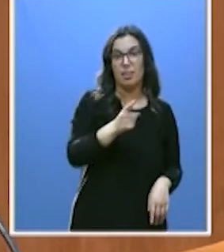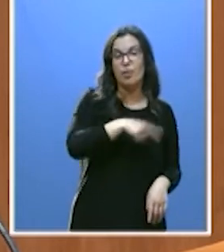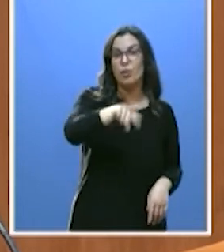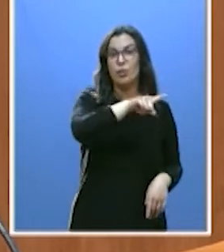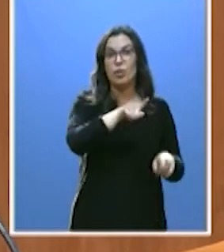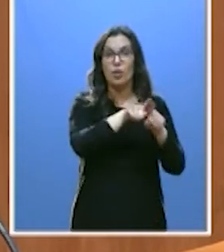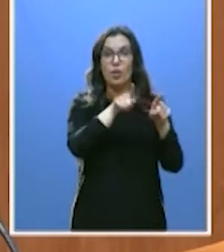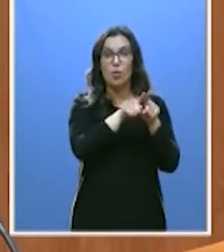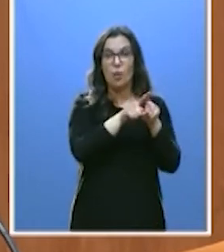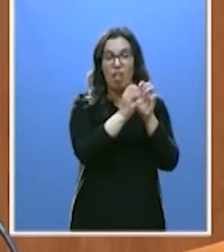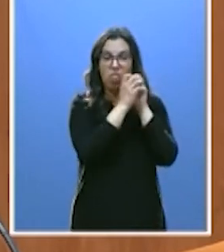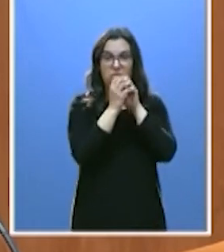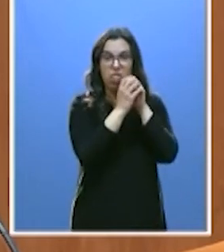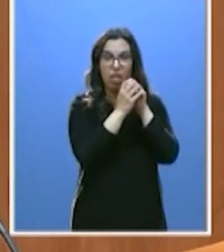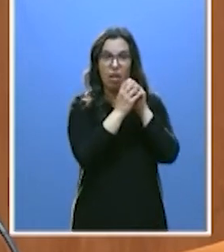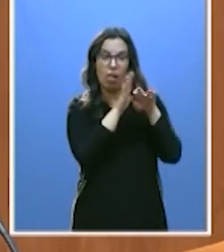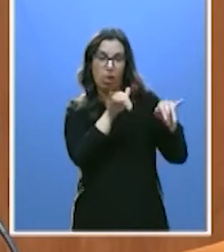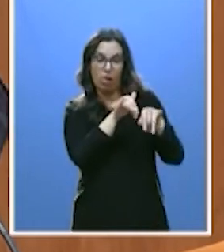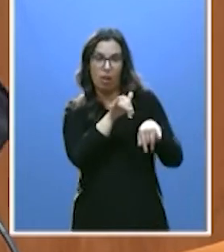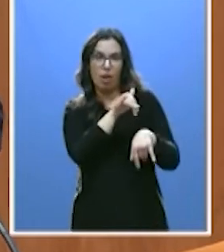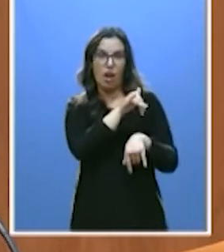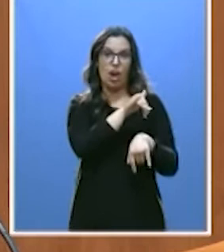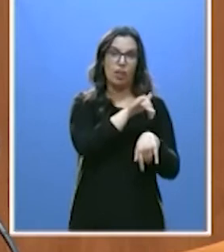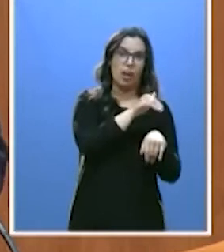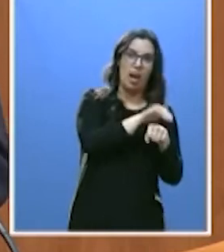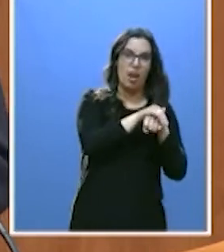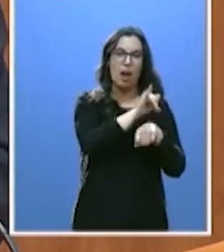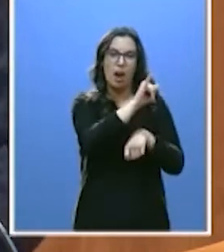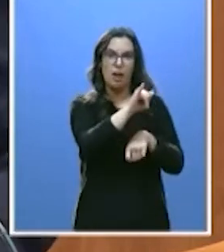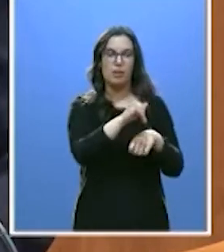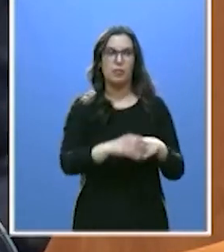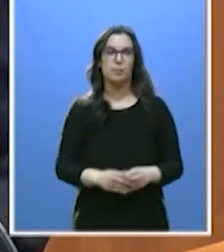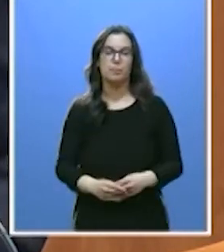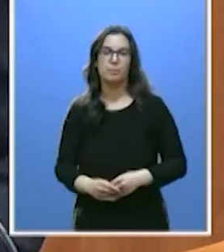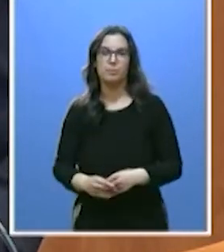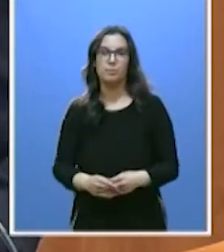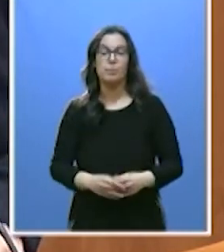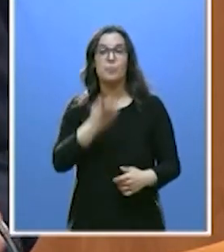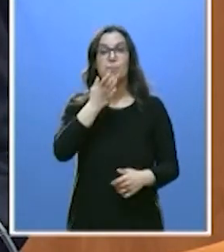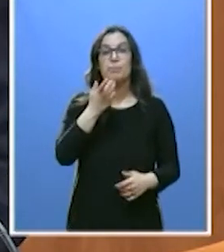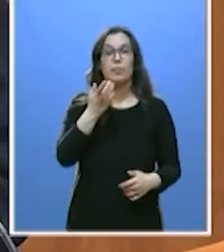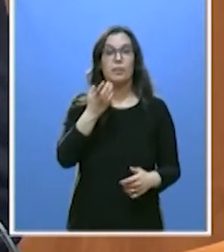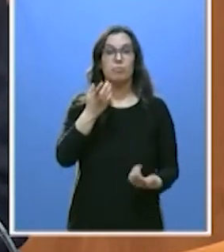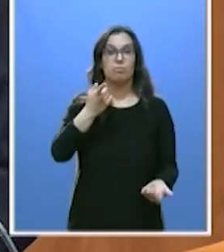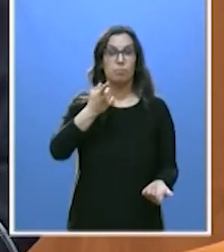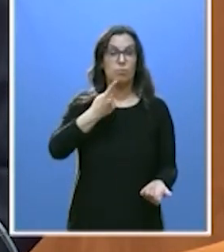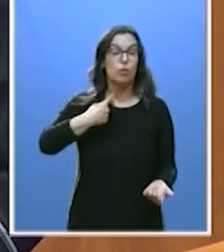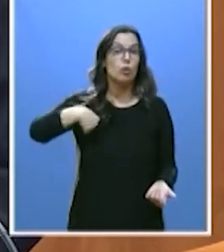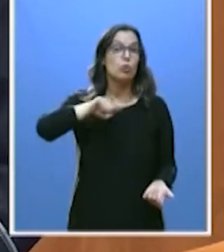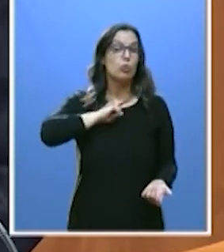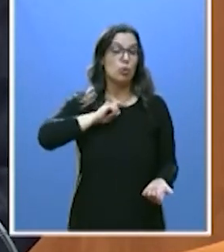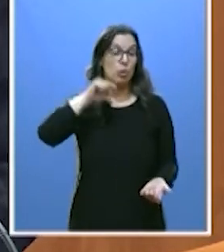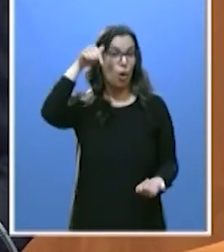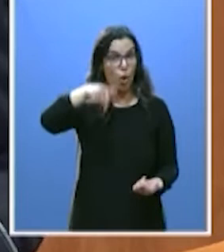y su clientelismo, demostrado estos días en el Gobierno Central. Si nosotros votásemos hoy,